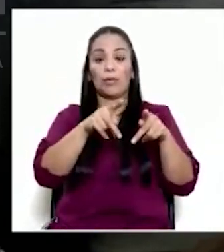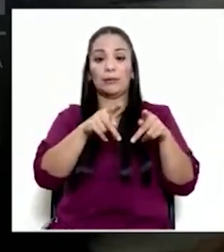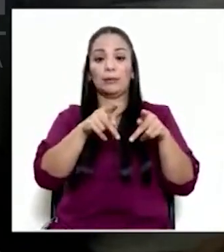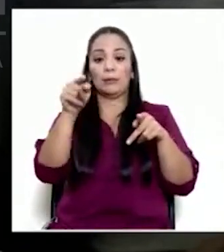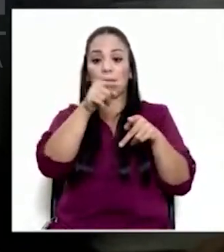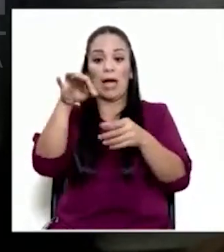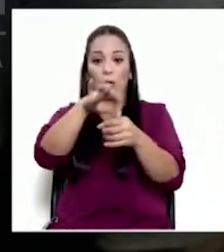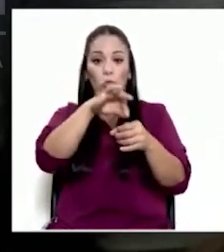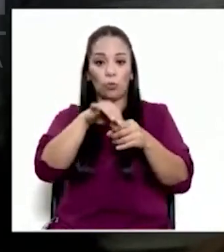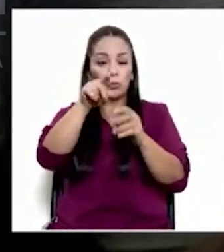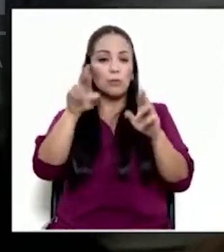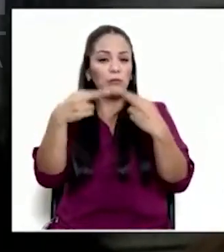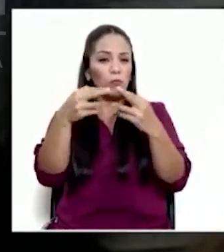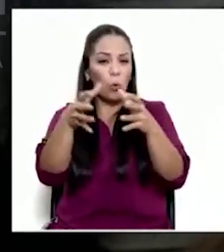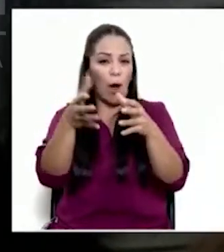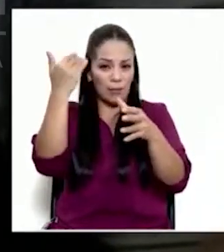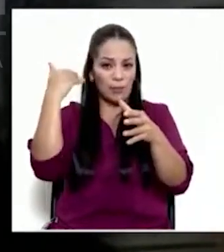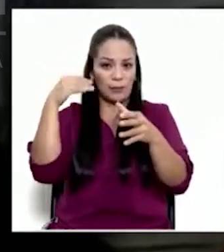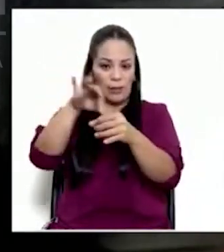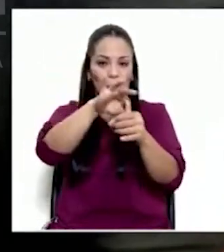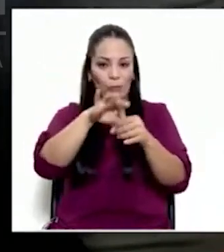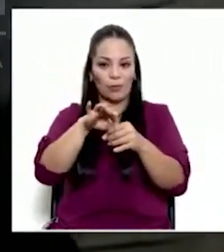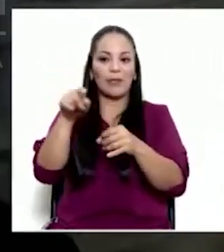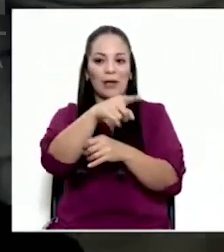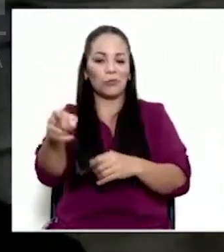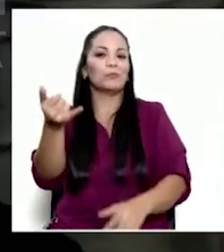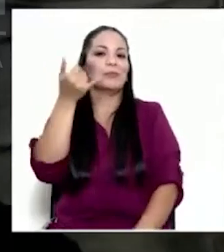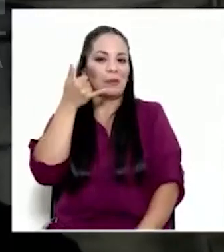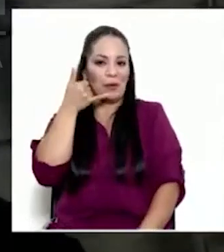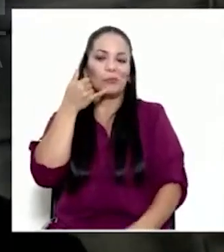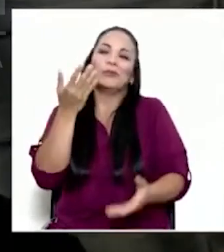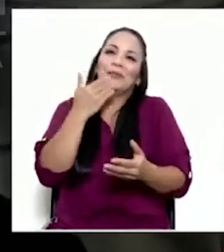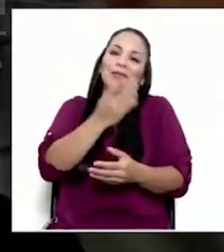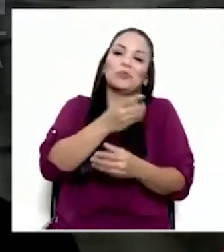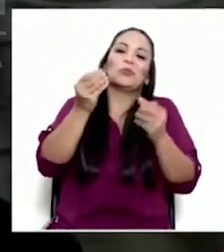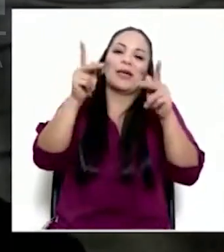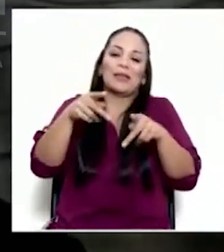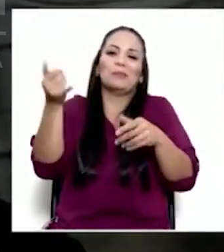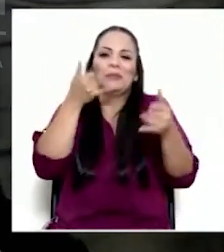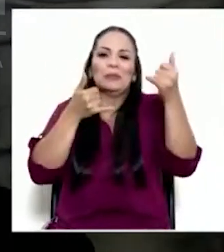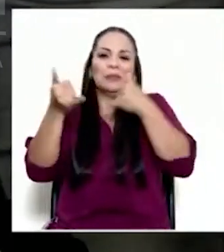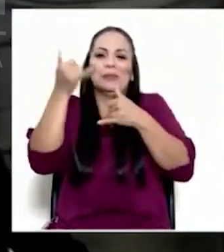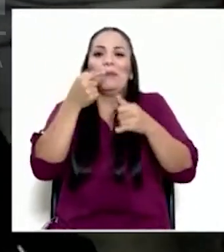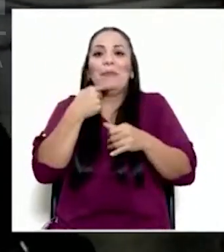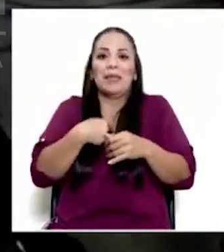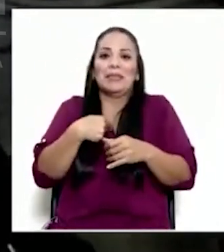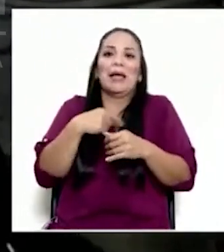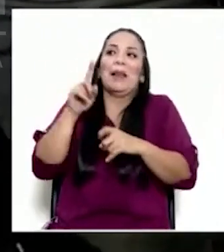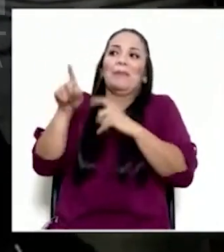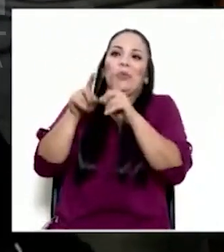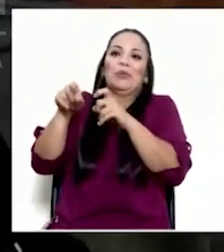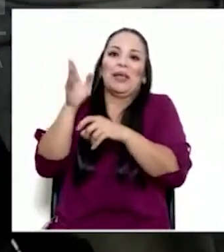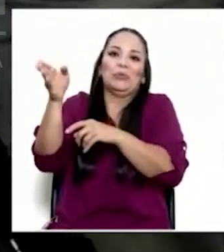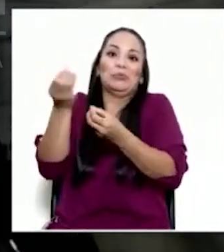reunió en algunas ocasiones, me llamaron. Bueno, gracias a Dios me ha llamado mucha gente y me pide que le pregunte muchas cosas a ustedes, pero